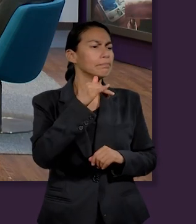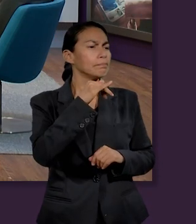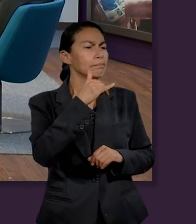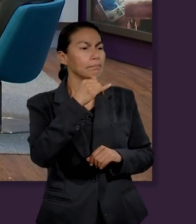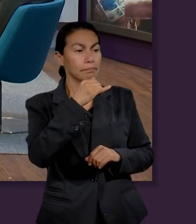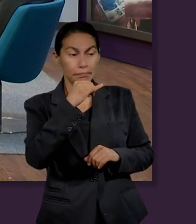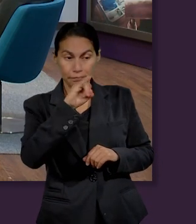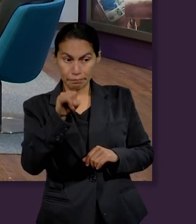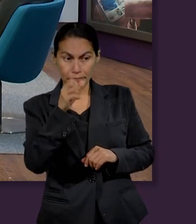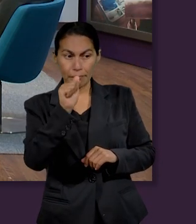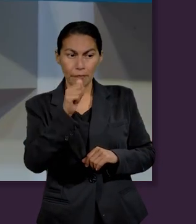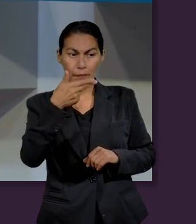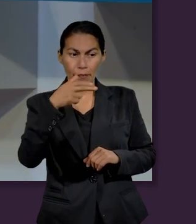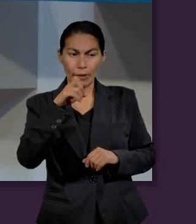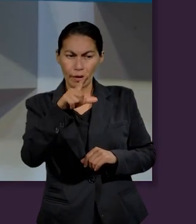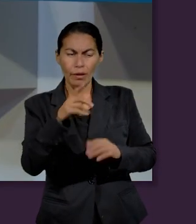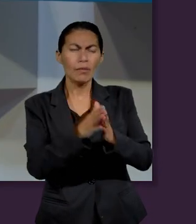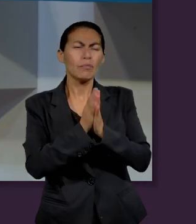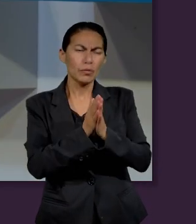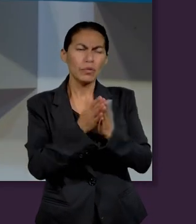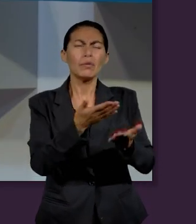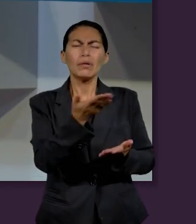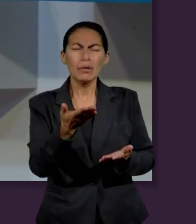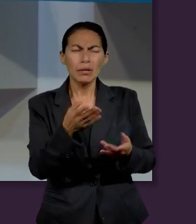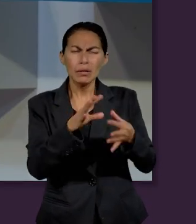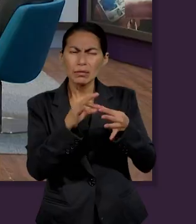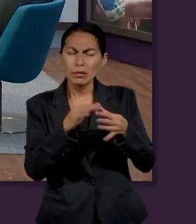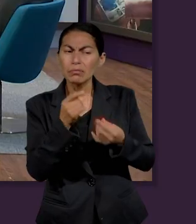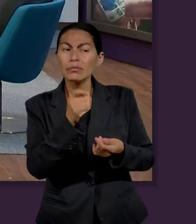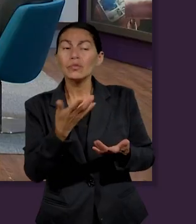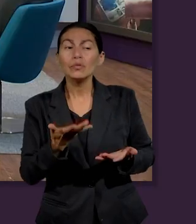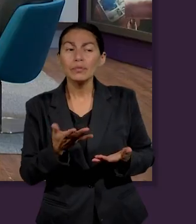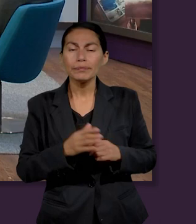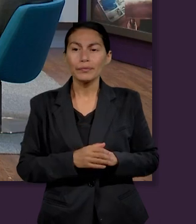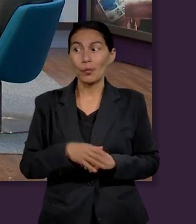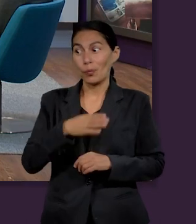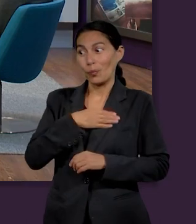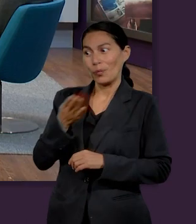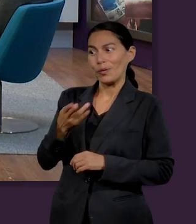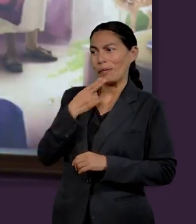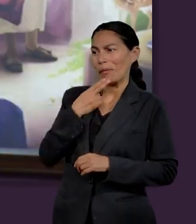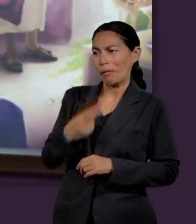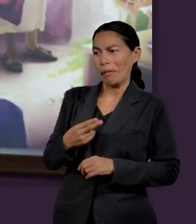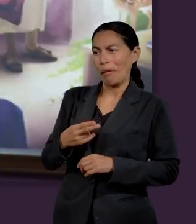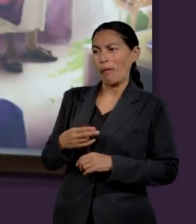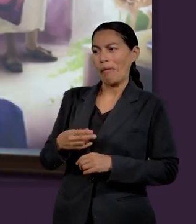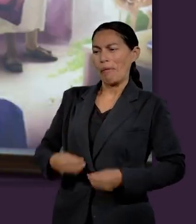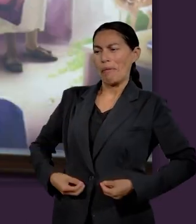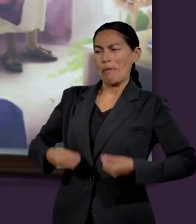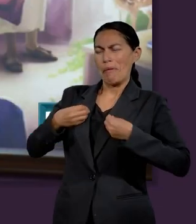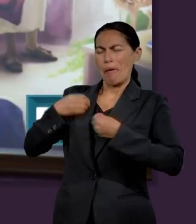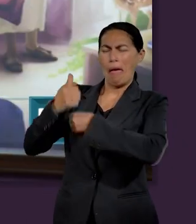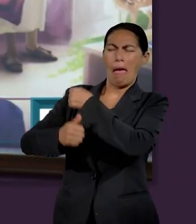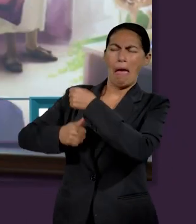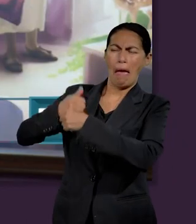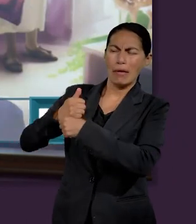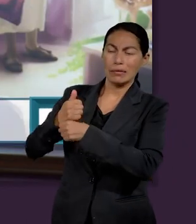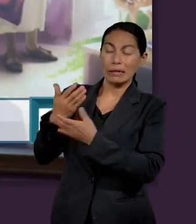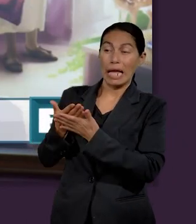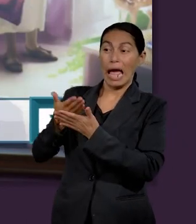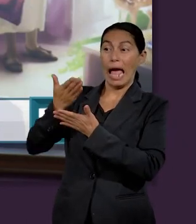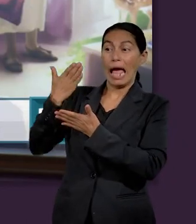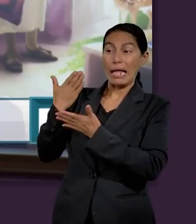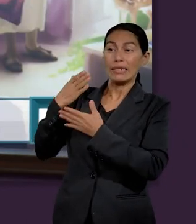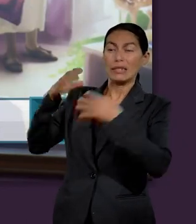¿qué nos puedes hablar de esta semana acerca del personaje de Noé? Realmente creo que, bueno, Noé vivió muchísimos años